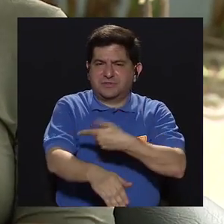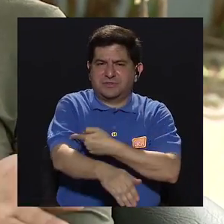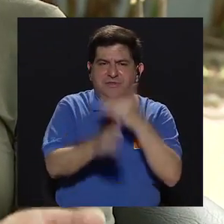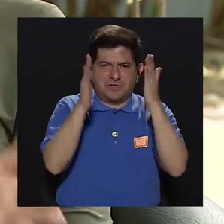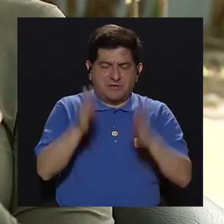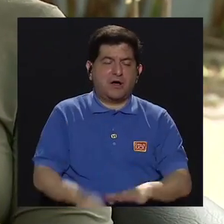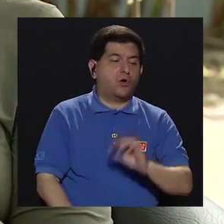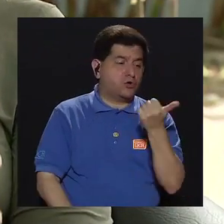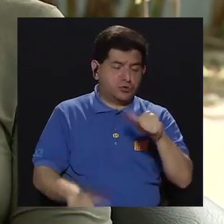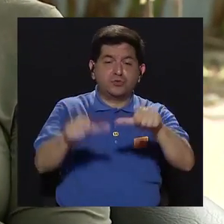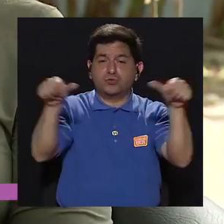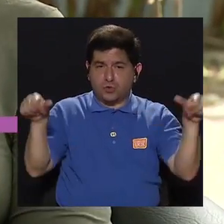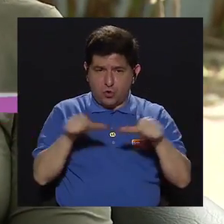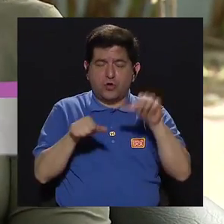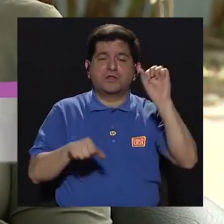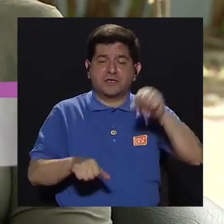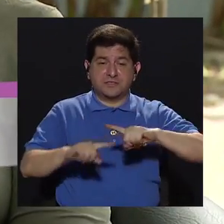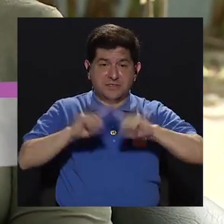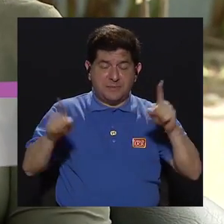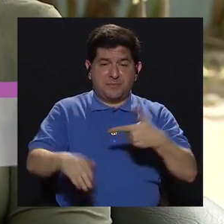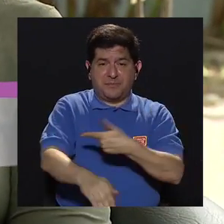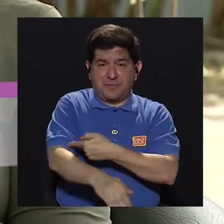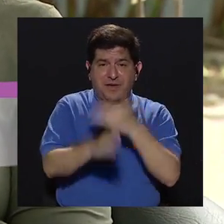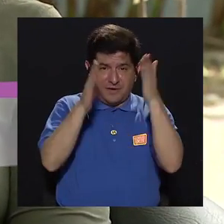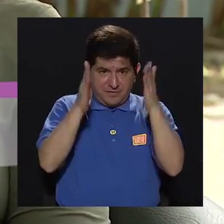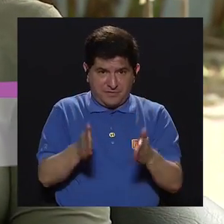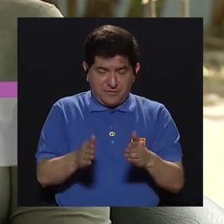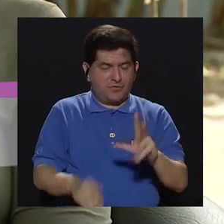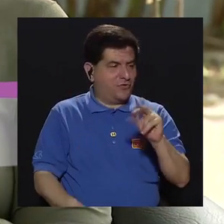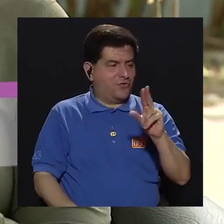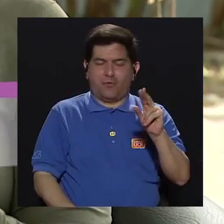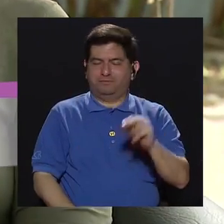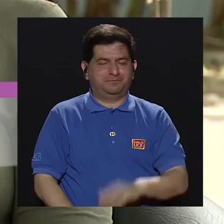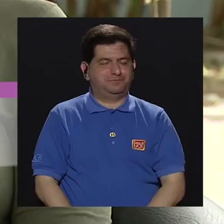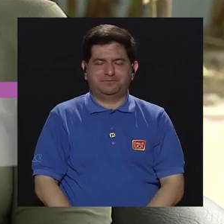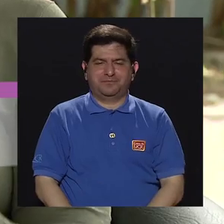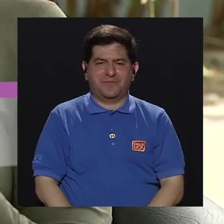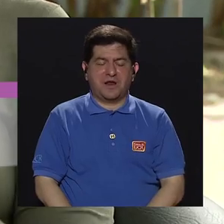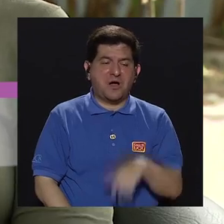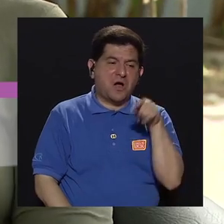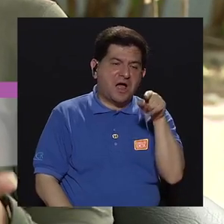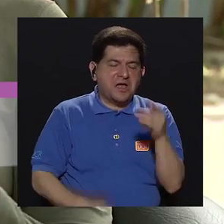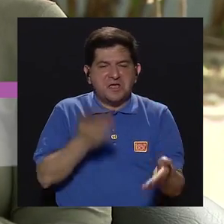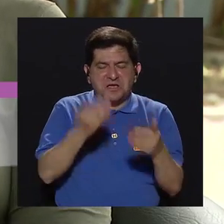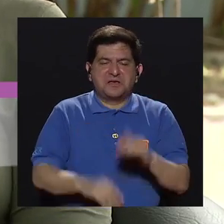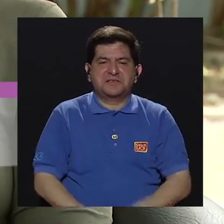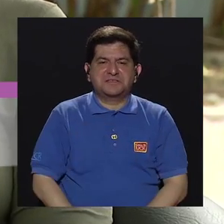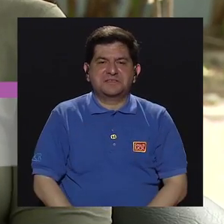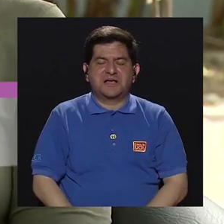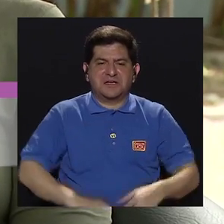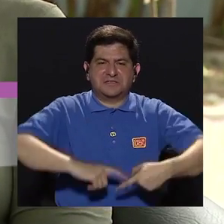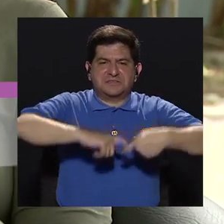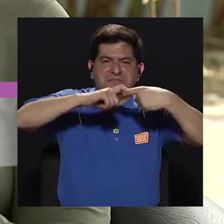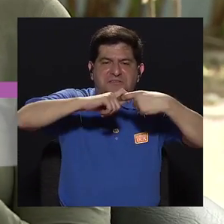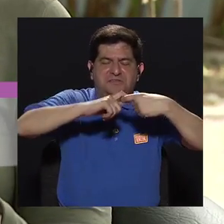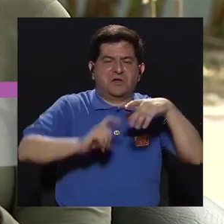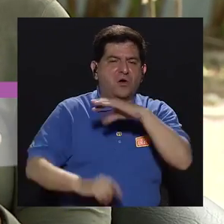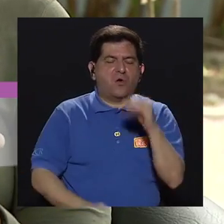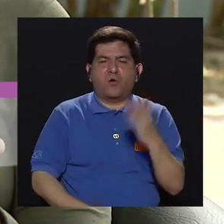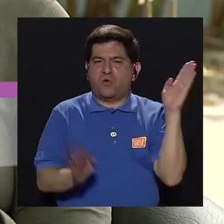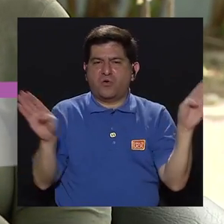profesionales y otras disciplinas, pero en enfermería profesional no. Se cierran, se congelan plazas y entonces,